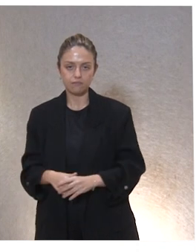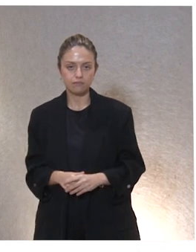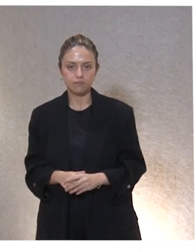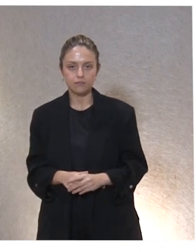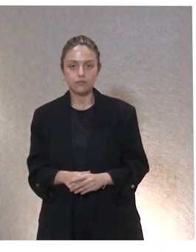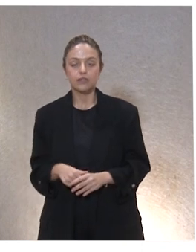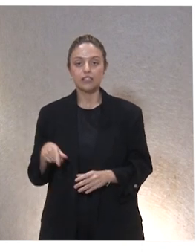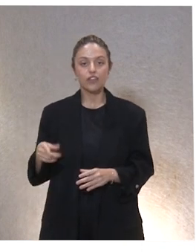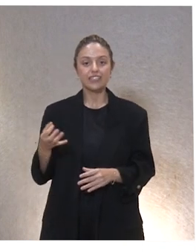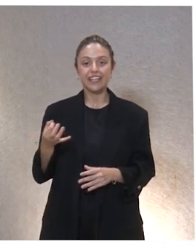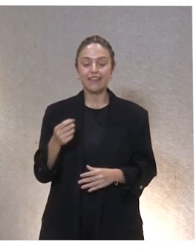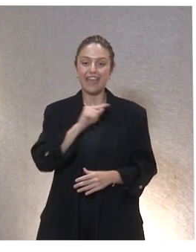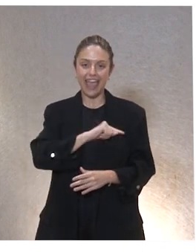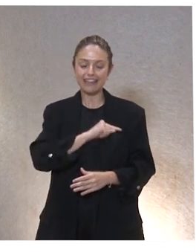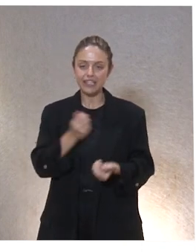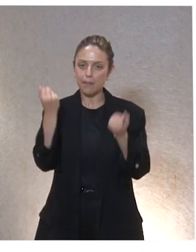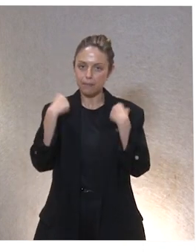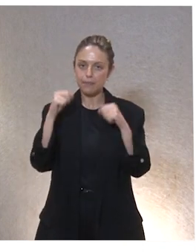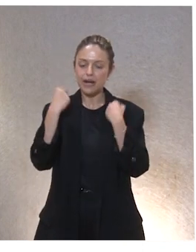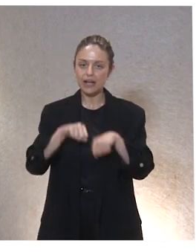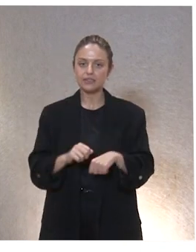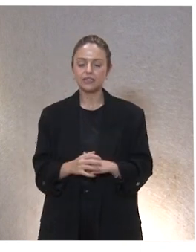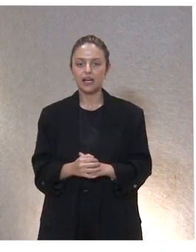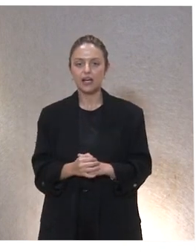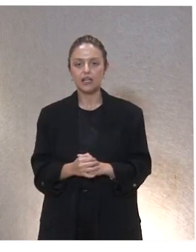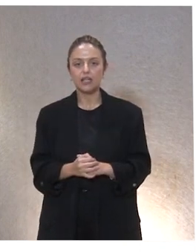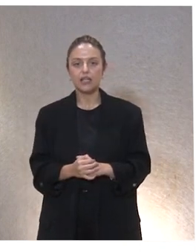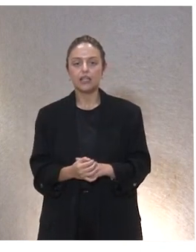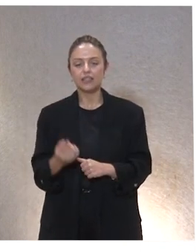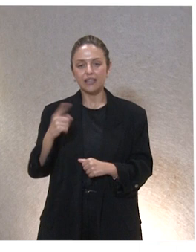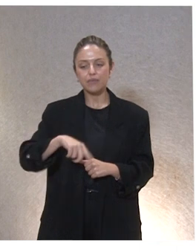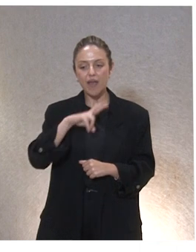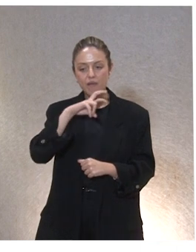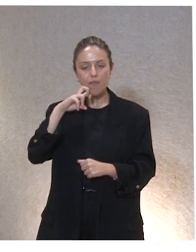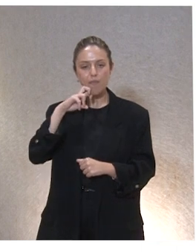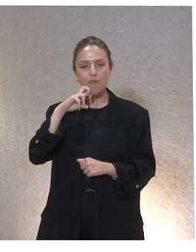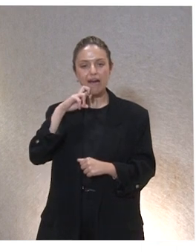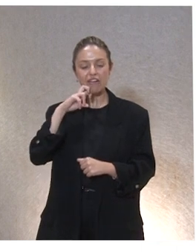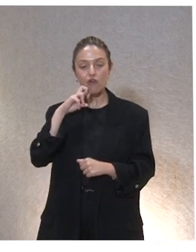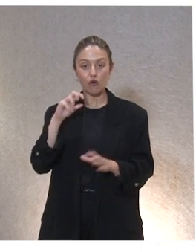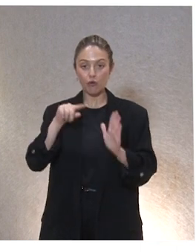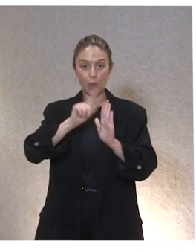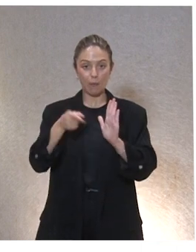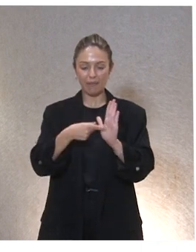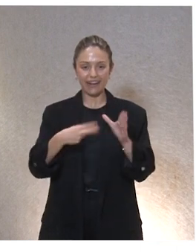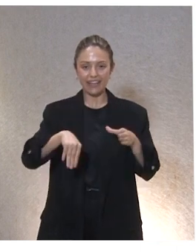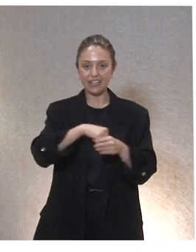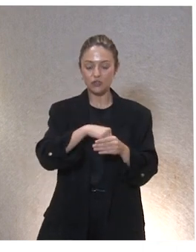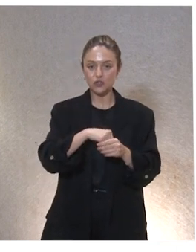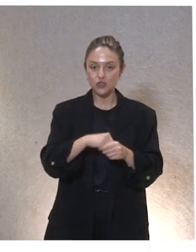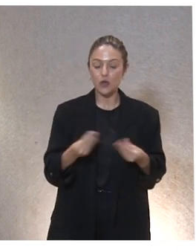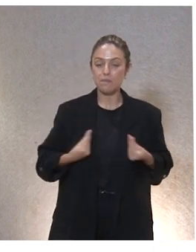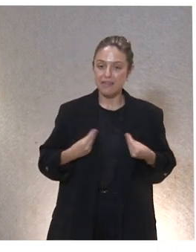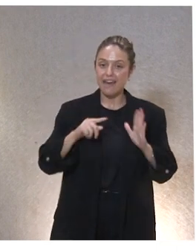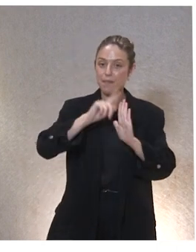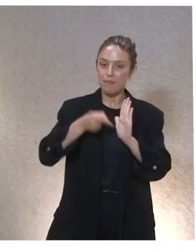implica ética práctica y sobre todo en coherencia con este valor de plena inclusión que es vida plena